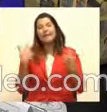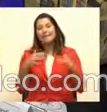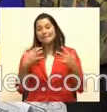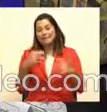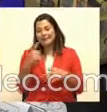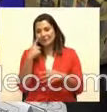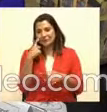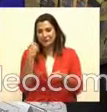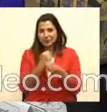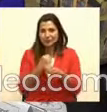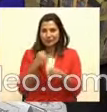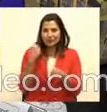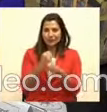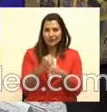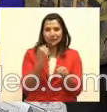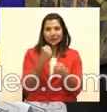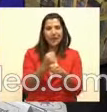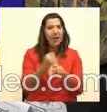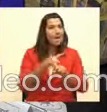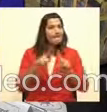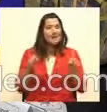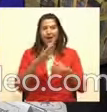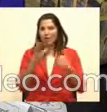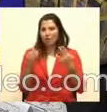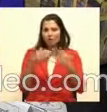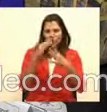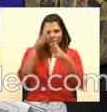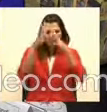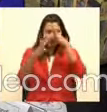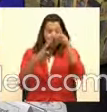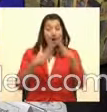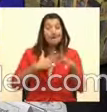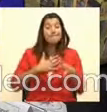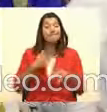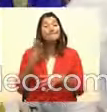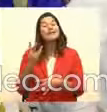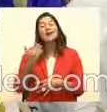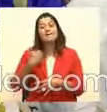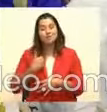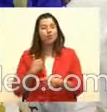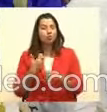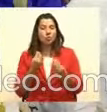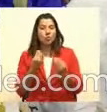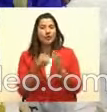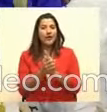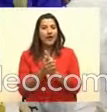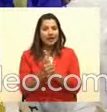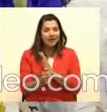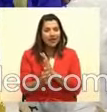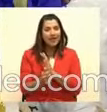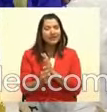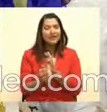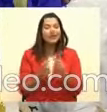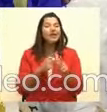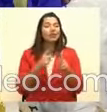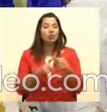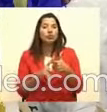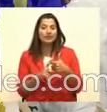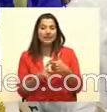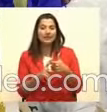ahí entre todos, mi esposo tiene muy buena, este, para llevar al arte, entonces,